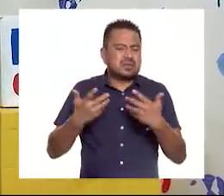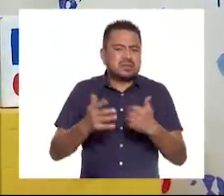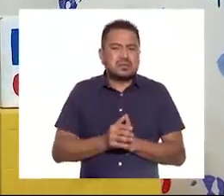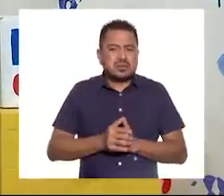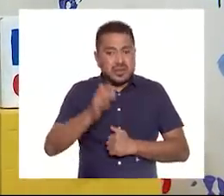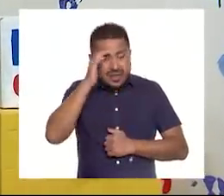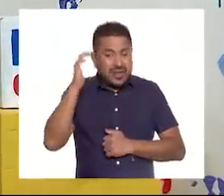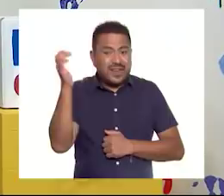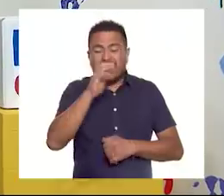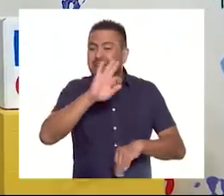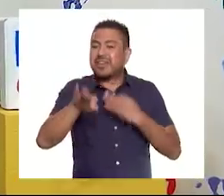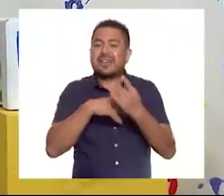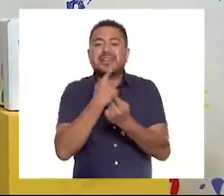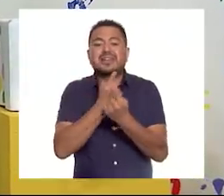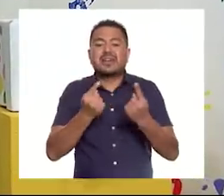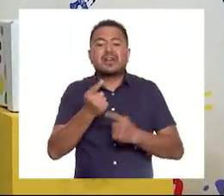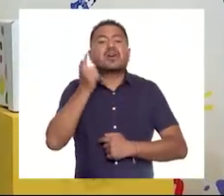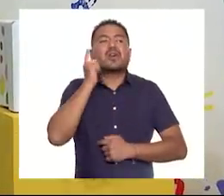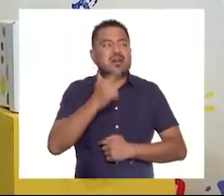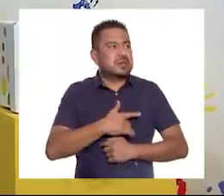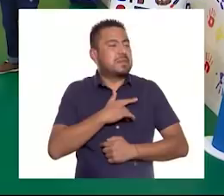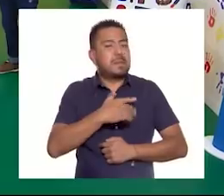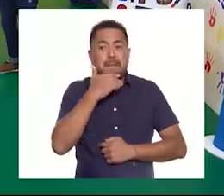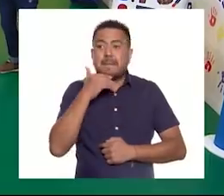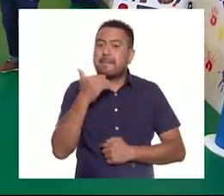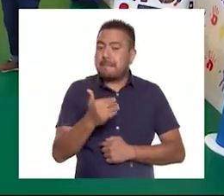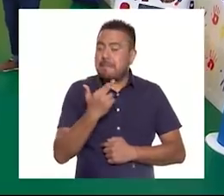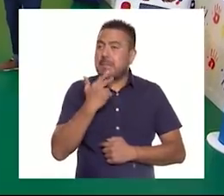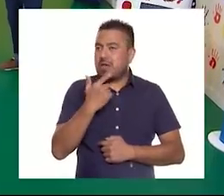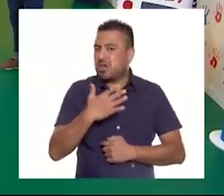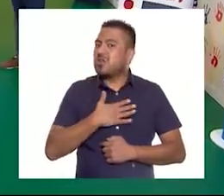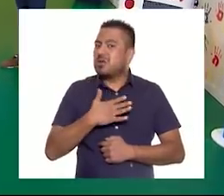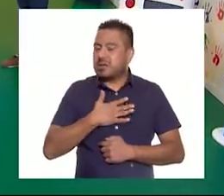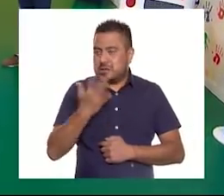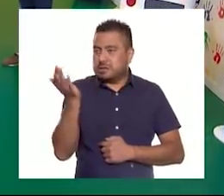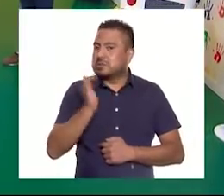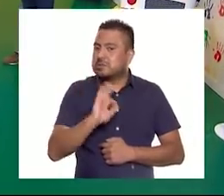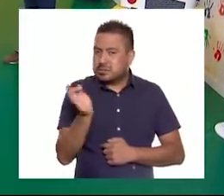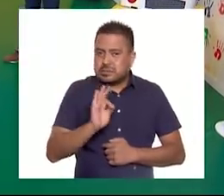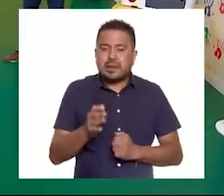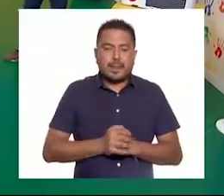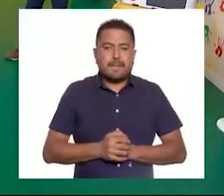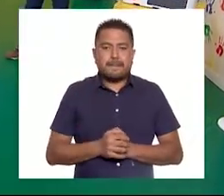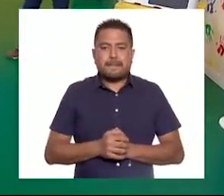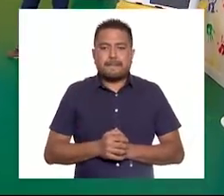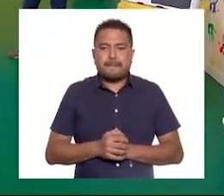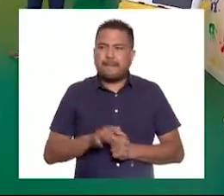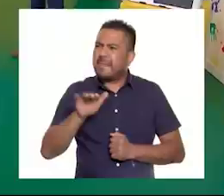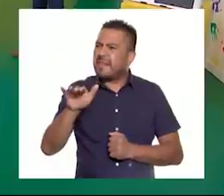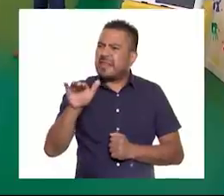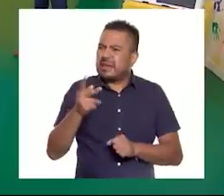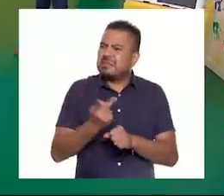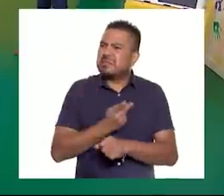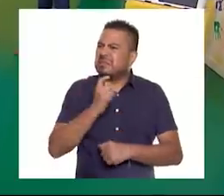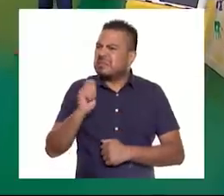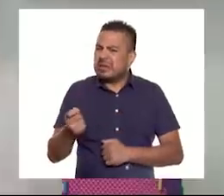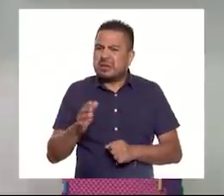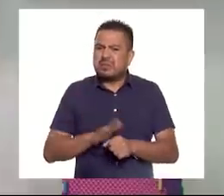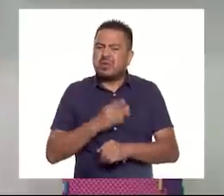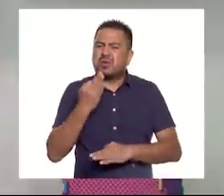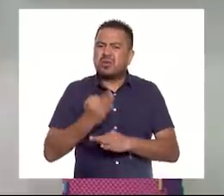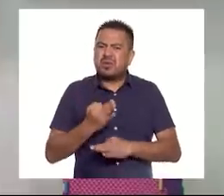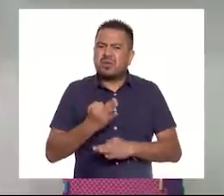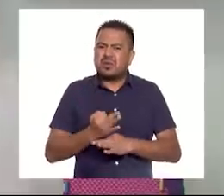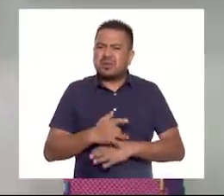Hola, niñas y niños. Espero que se encuentren muy bien. Bueno, mejor que yo al menos, ¿verdad? Ah, oye, ¿pero qué te pasó? ¿Por qué